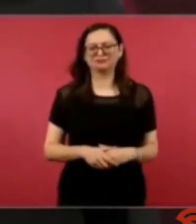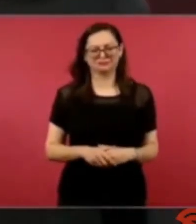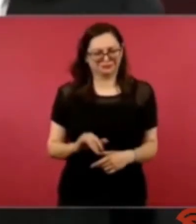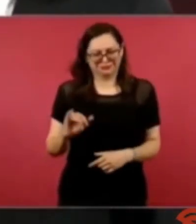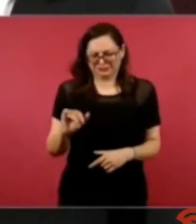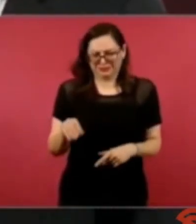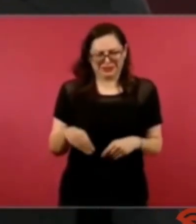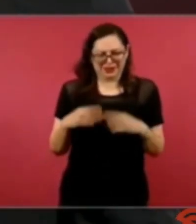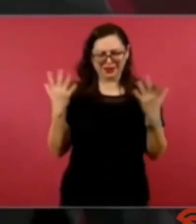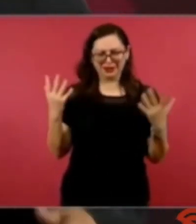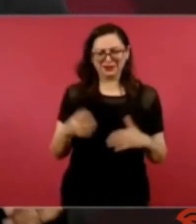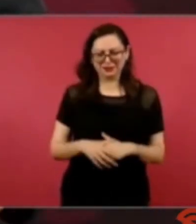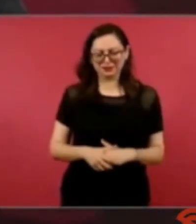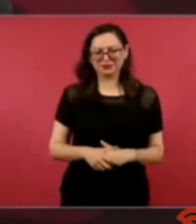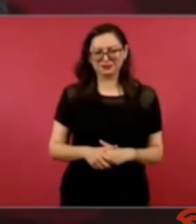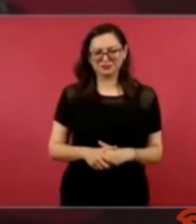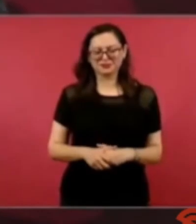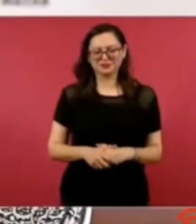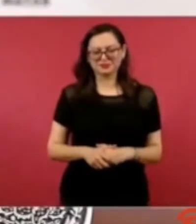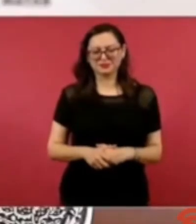es que